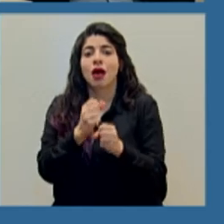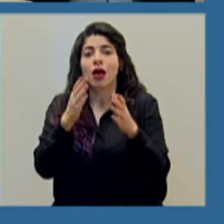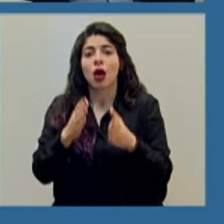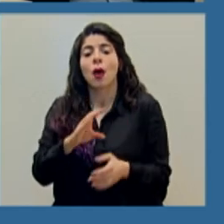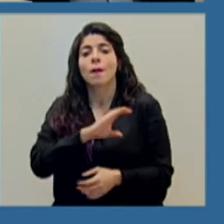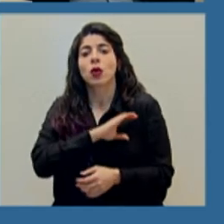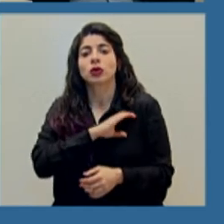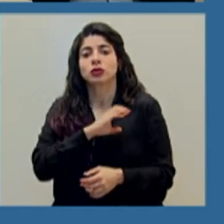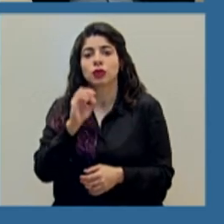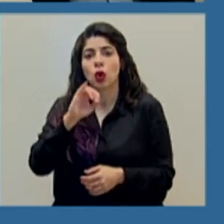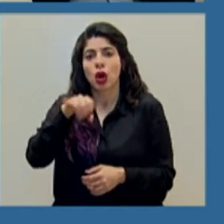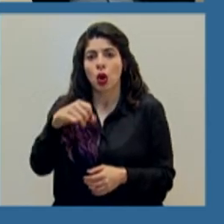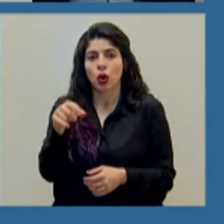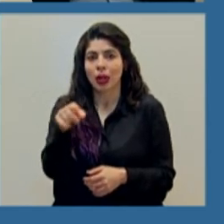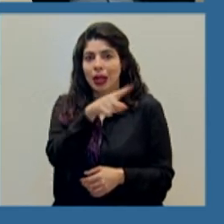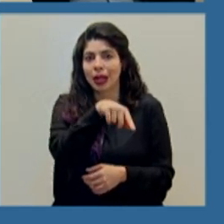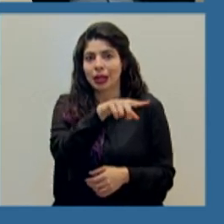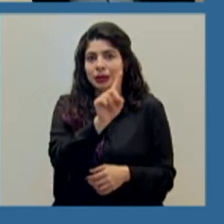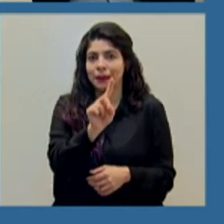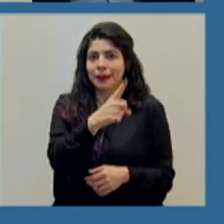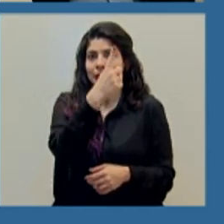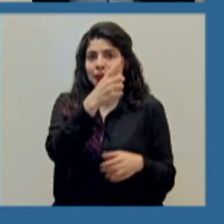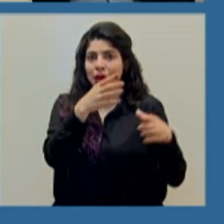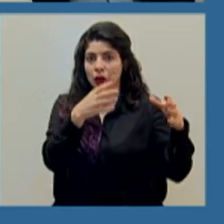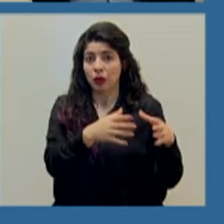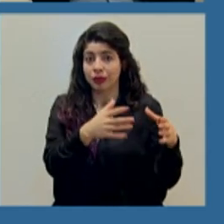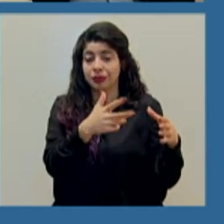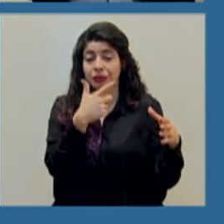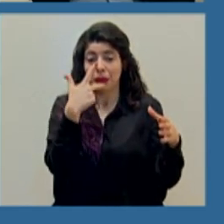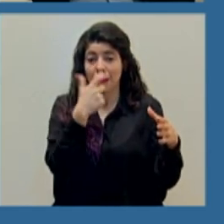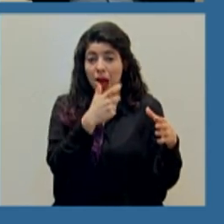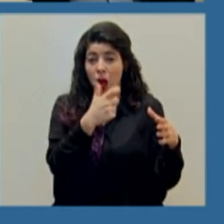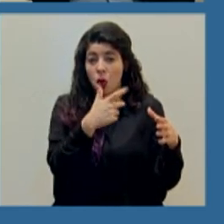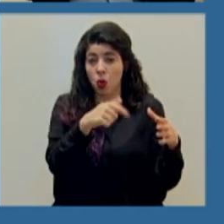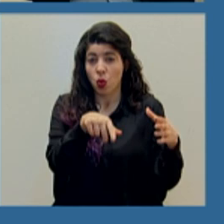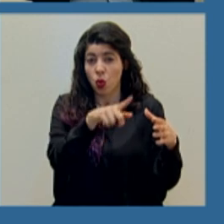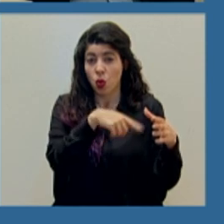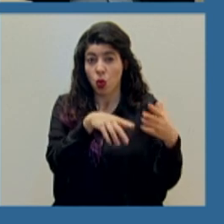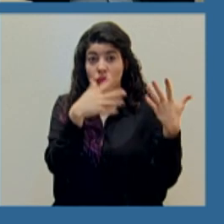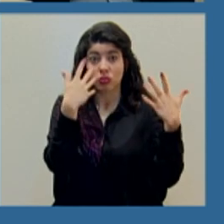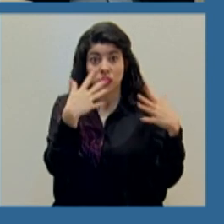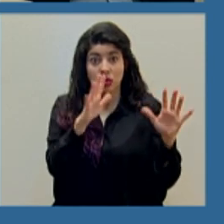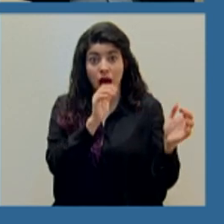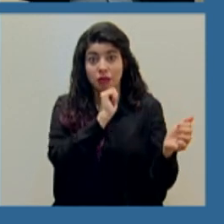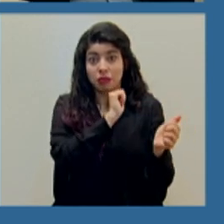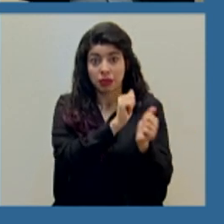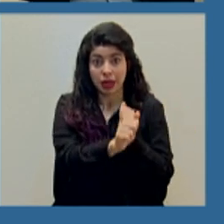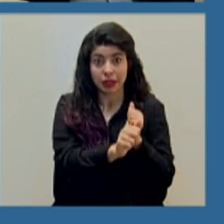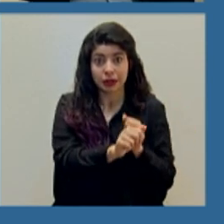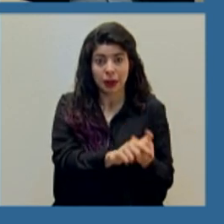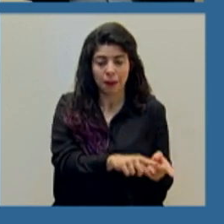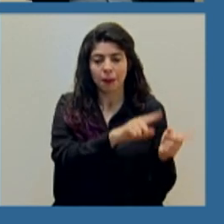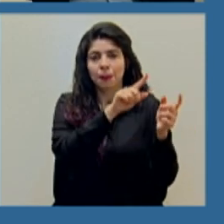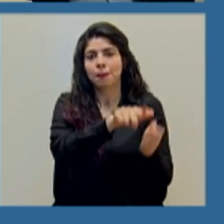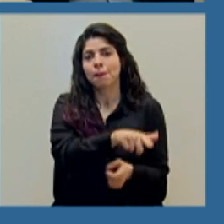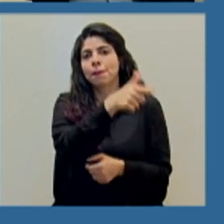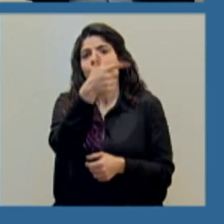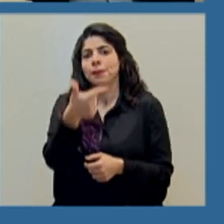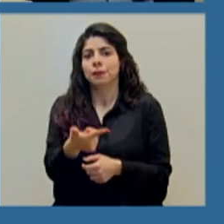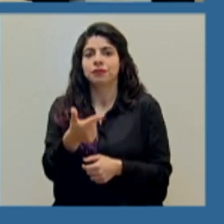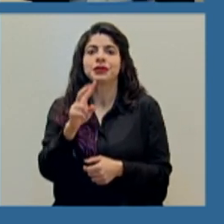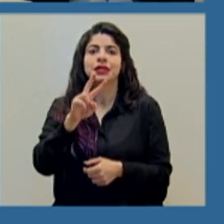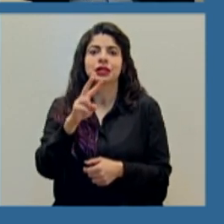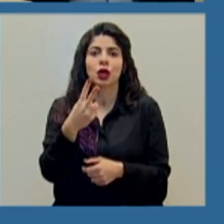del OIJ. Una vez completada la vacunación de este primer grupo, es que se va a continuar con el segundo grupo de